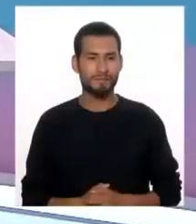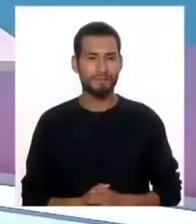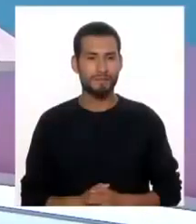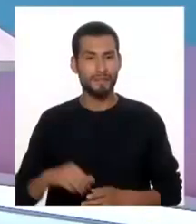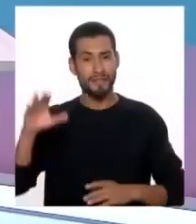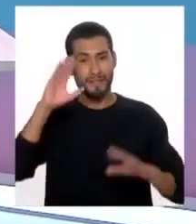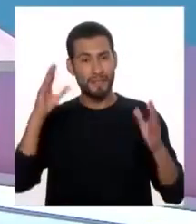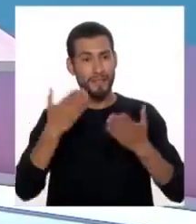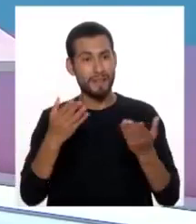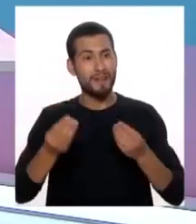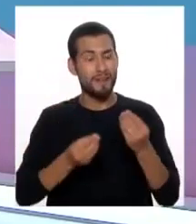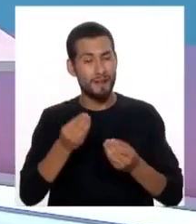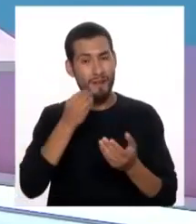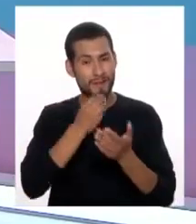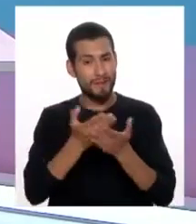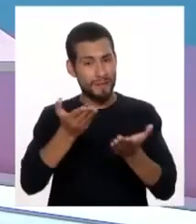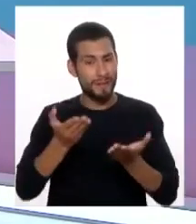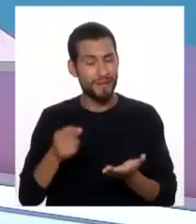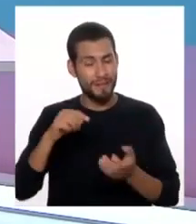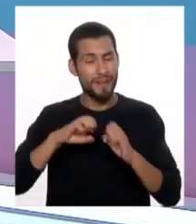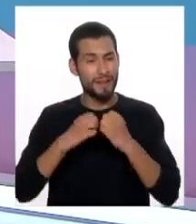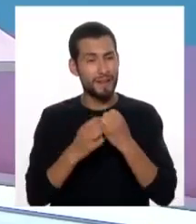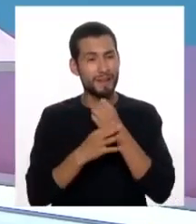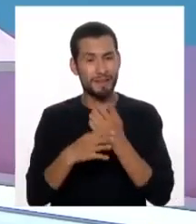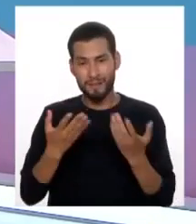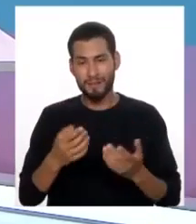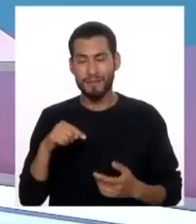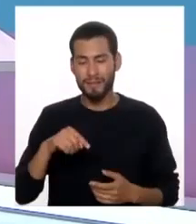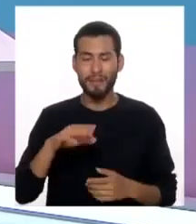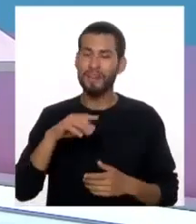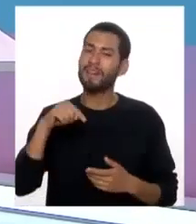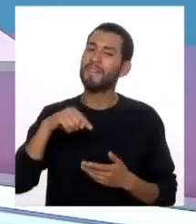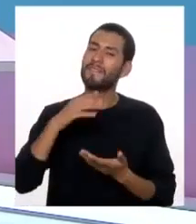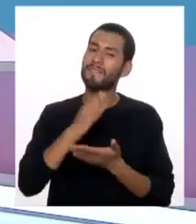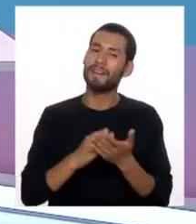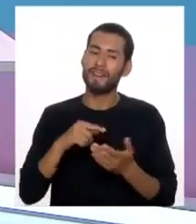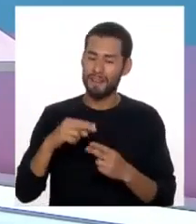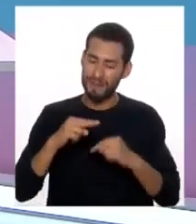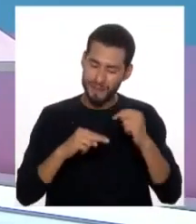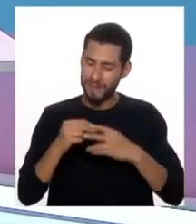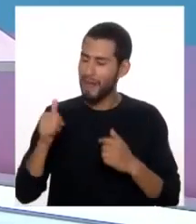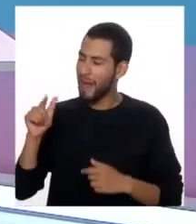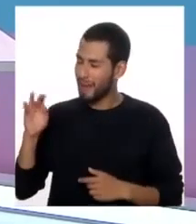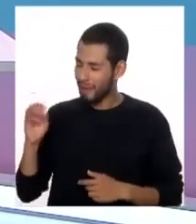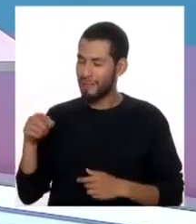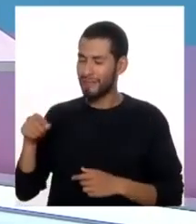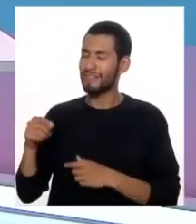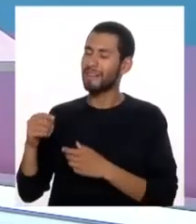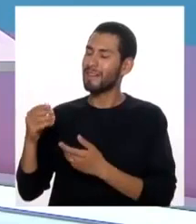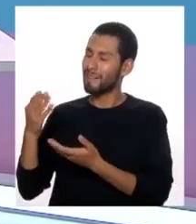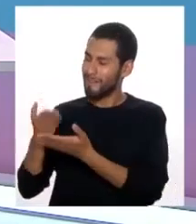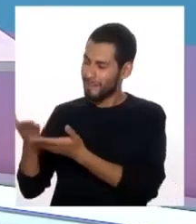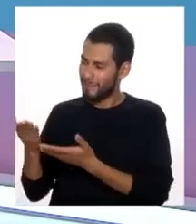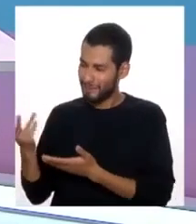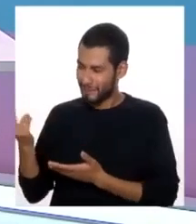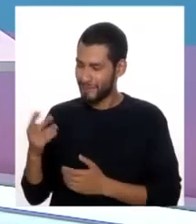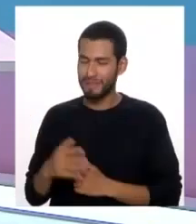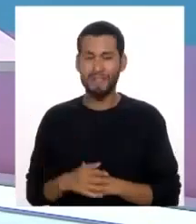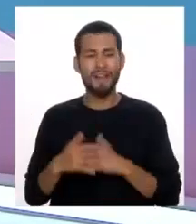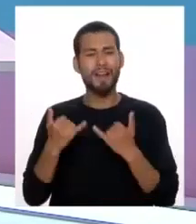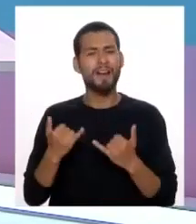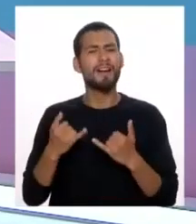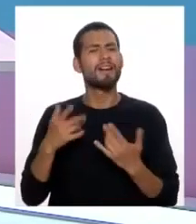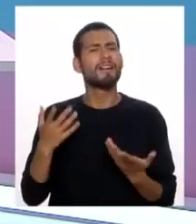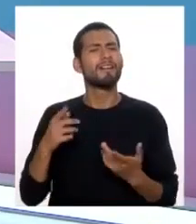Hola amigos, ¿cómo están? Bienvenidos a Cuerpo Médico y por supuesto a nuestra secuencia de nutrición. Alberto, Roxana, nuestro invitado. Y vamos a hablar varias